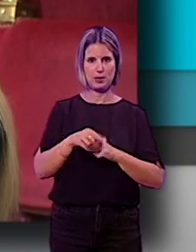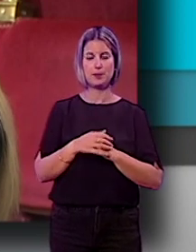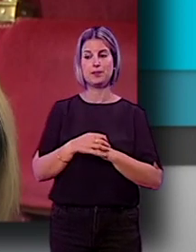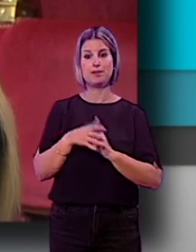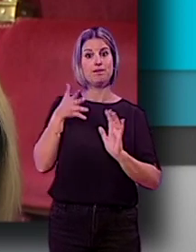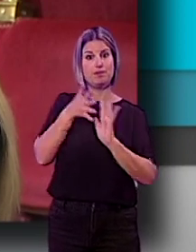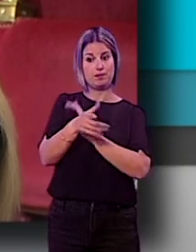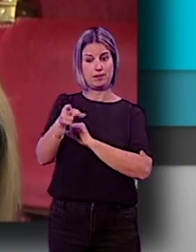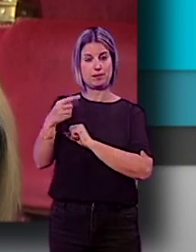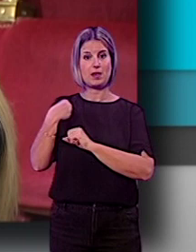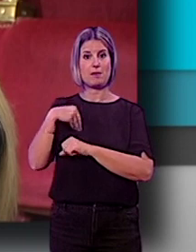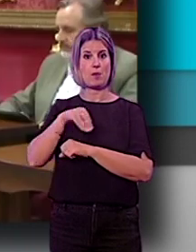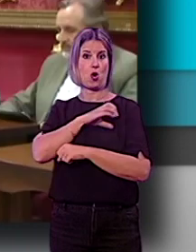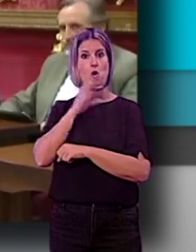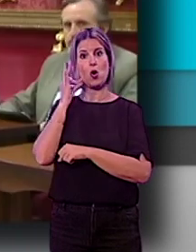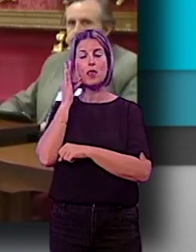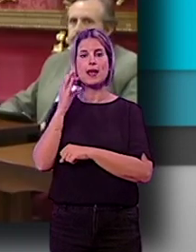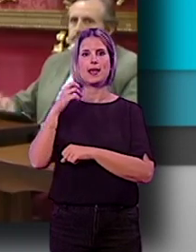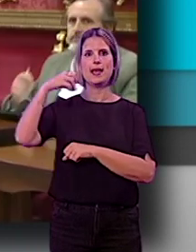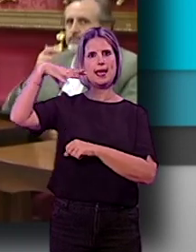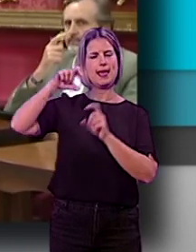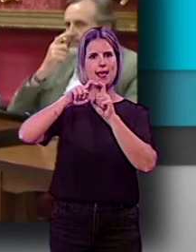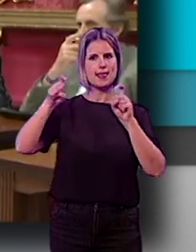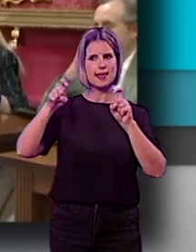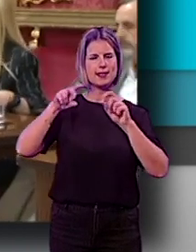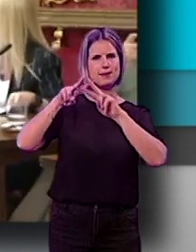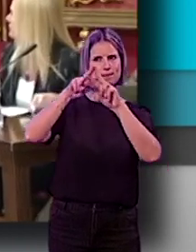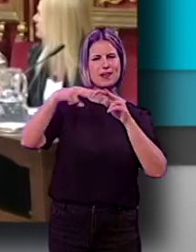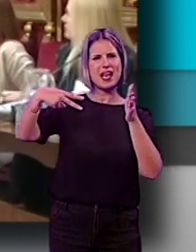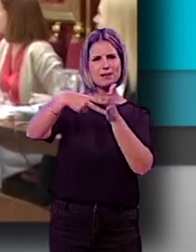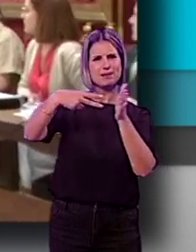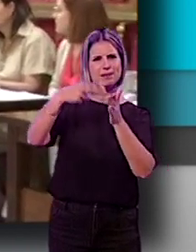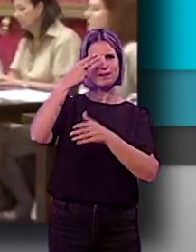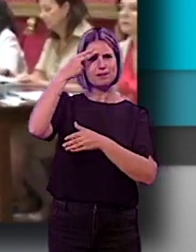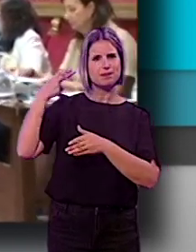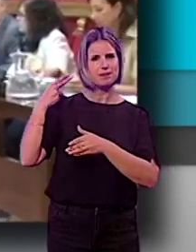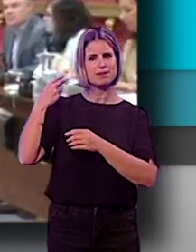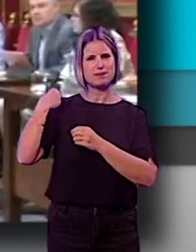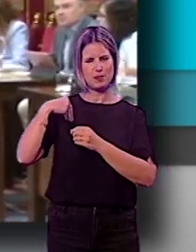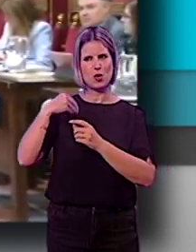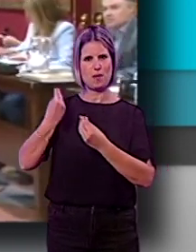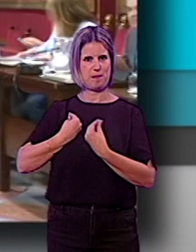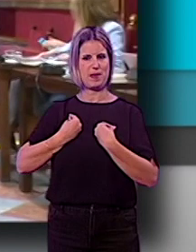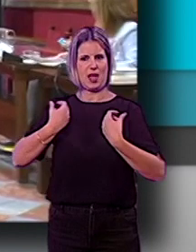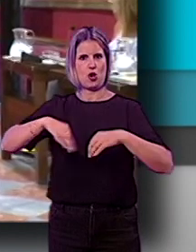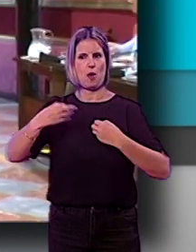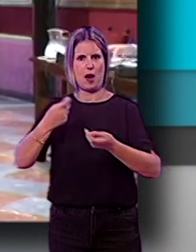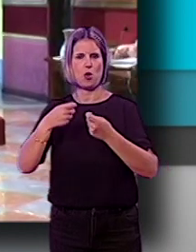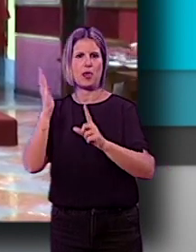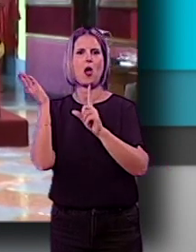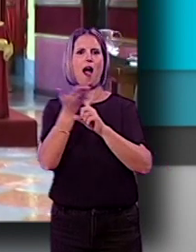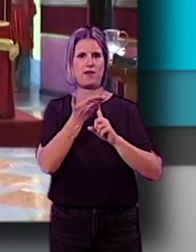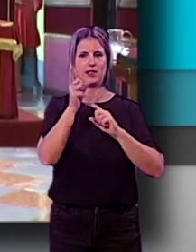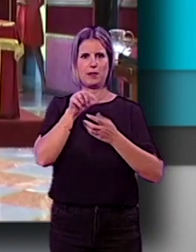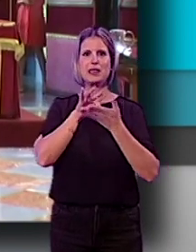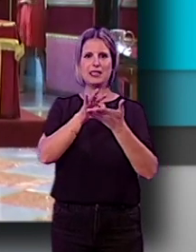este sentido, Campoy ha señalado que Endesa va a analizar lo que los enganches ilegales inciden en la vida normal de los comercios del barrio y en el